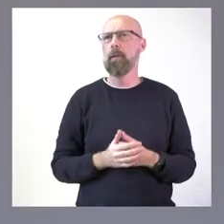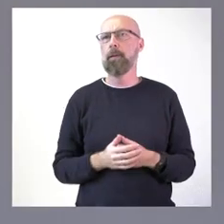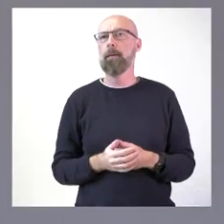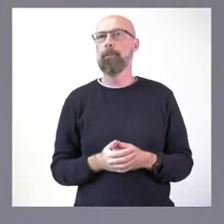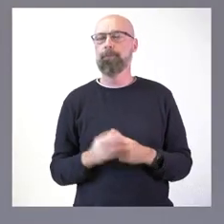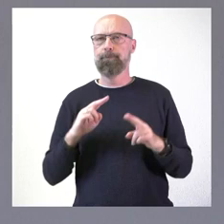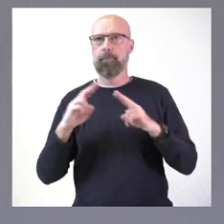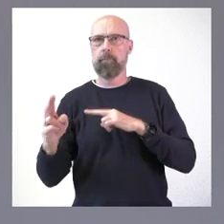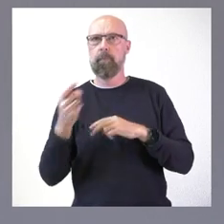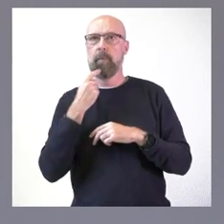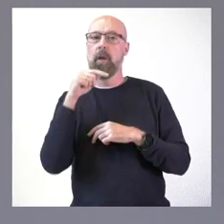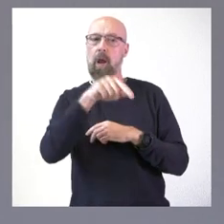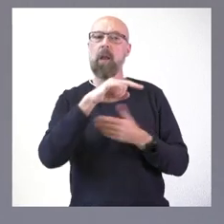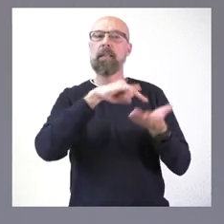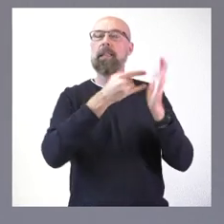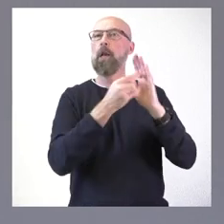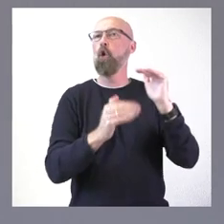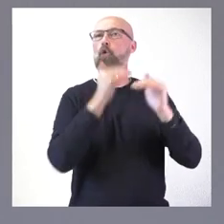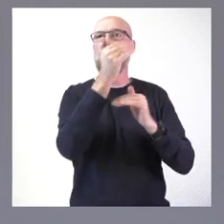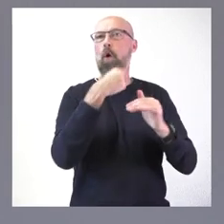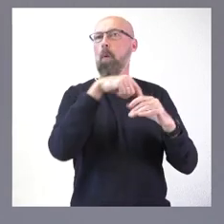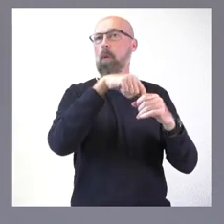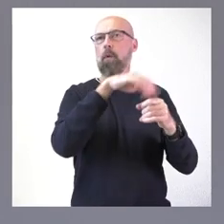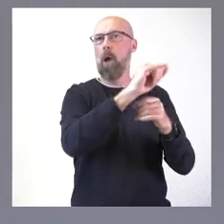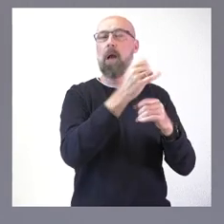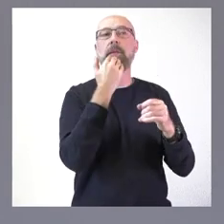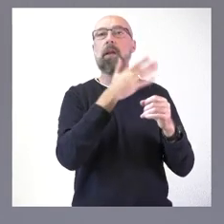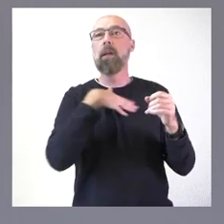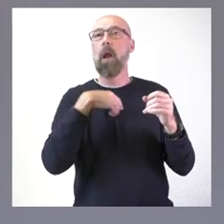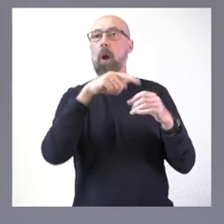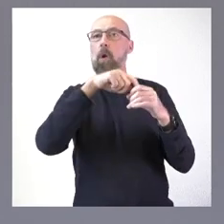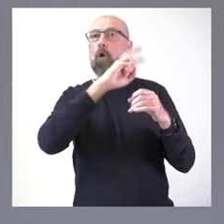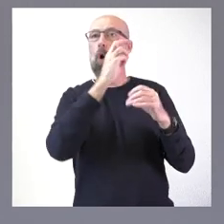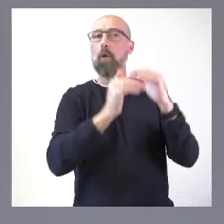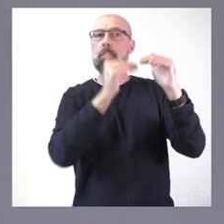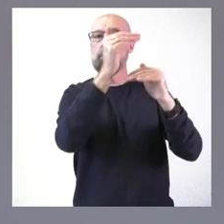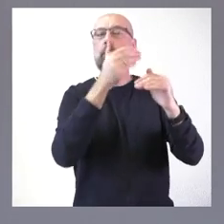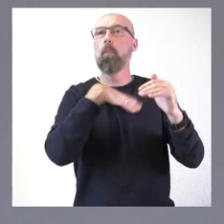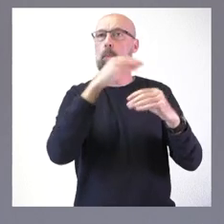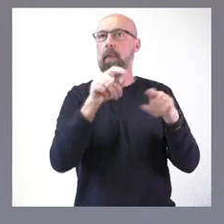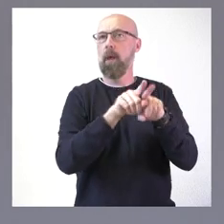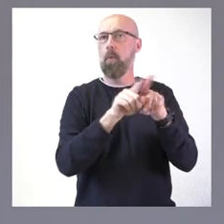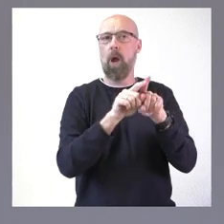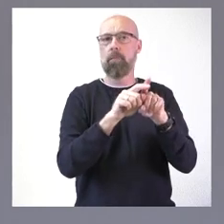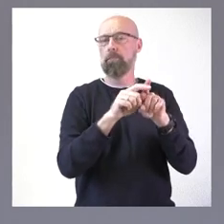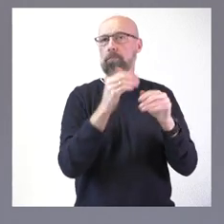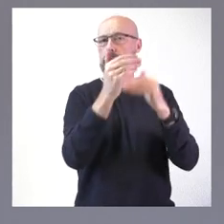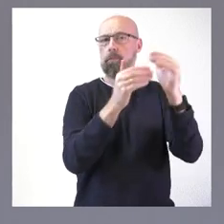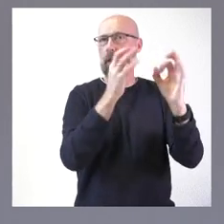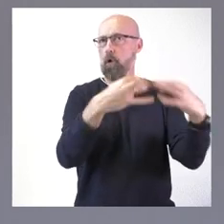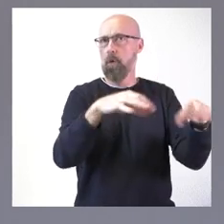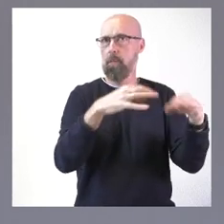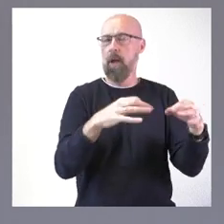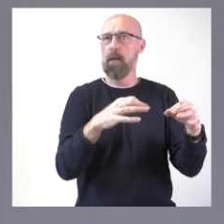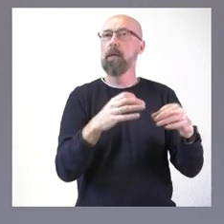el puesto de técnico superior. Si quiere optar a otro, pues pueda optar dentro de su carrera administrativa, la que corresponde. por